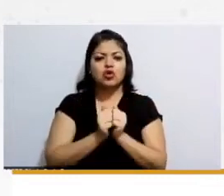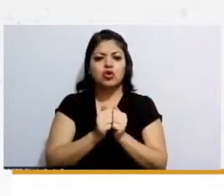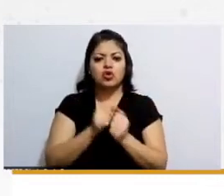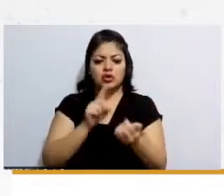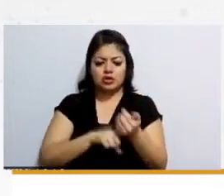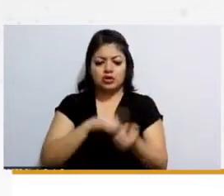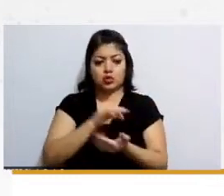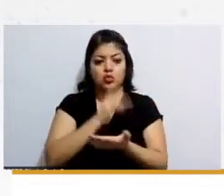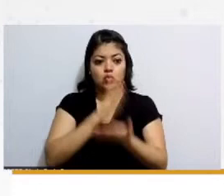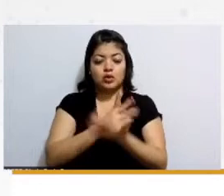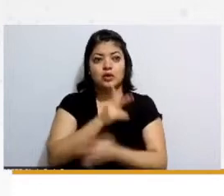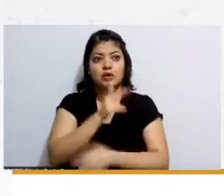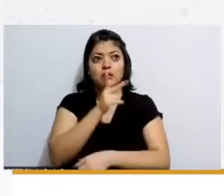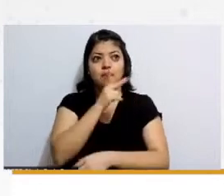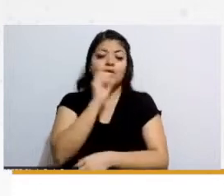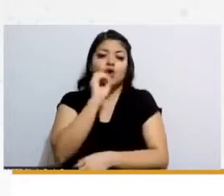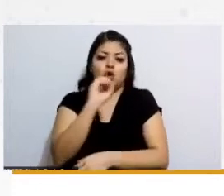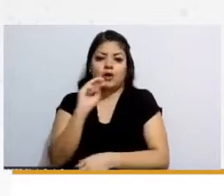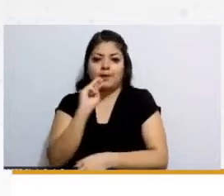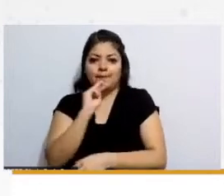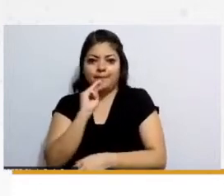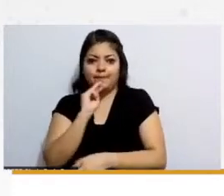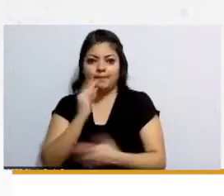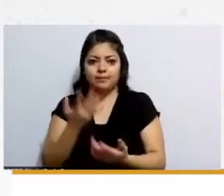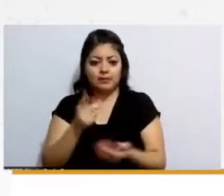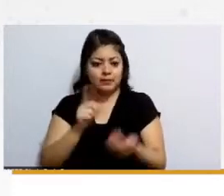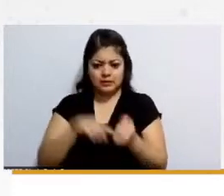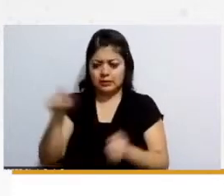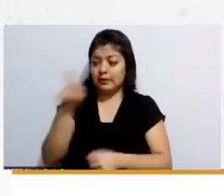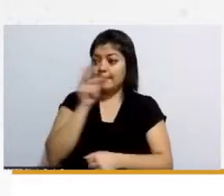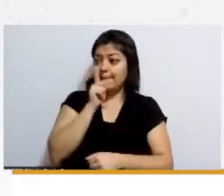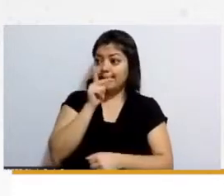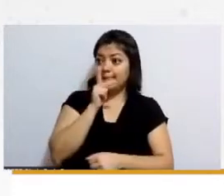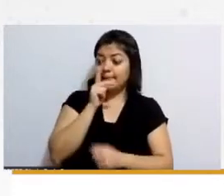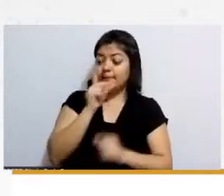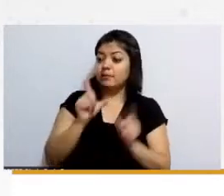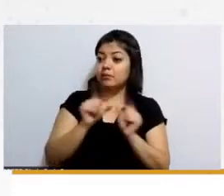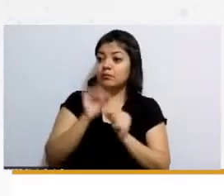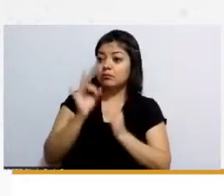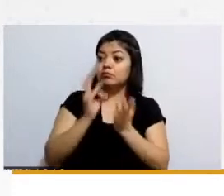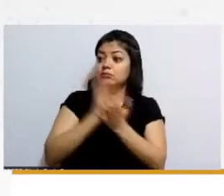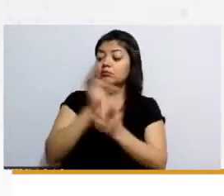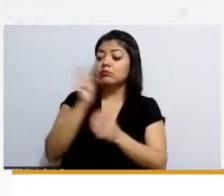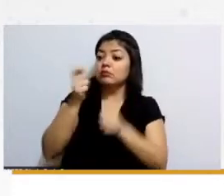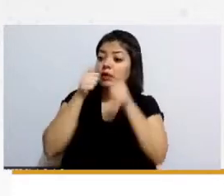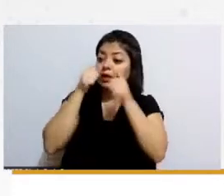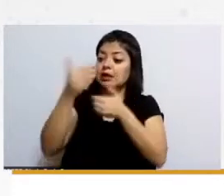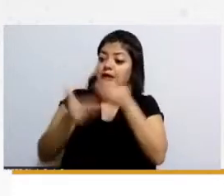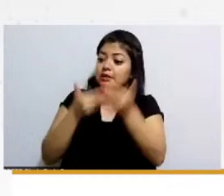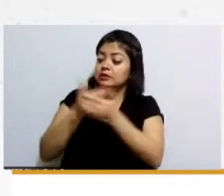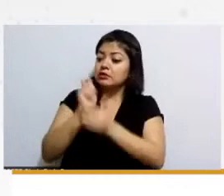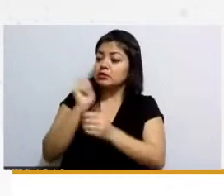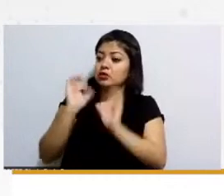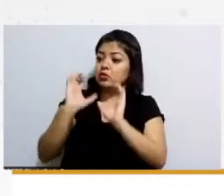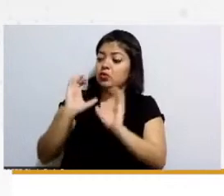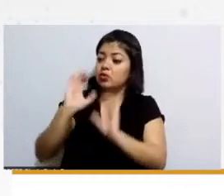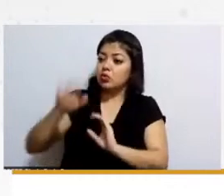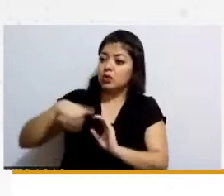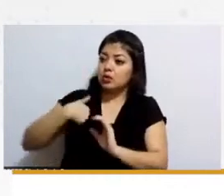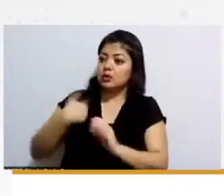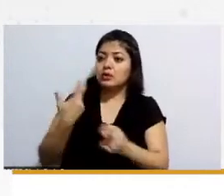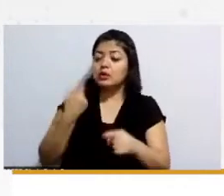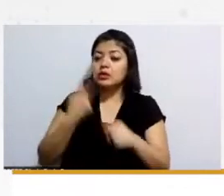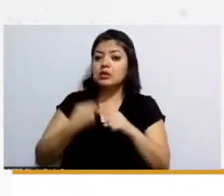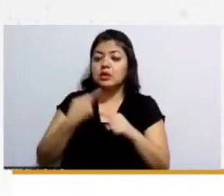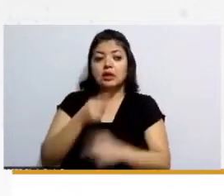porque ahí era solo un padre es el que puede dar atención de guardería o sea tú vas a escoger quién si